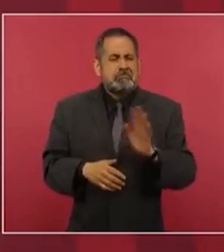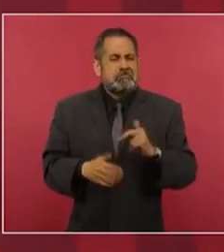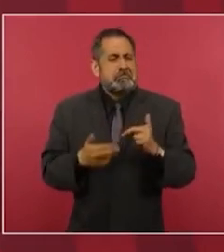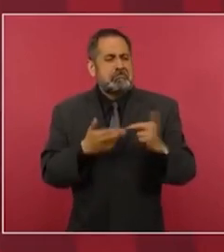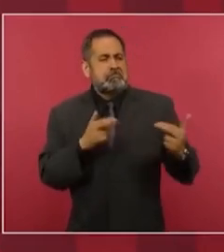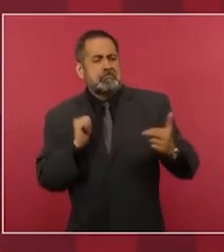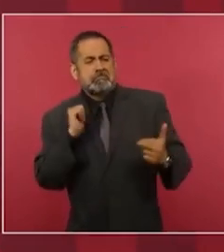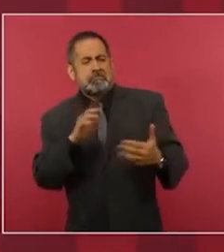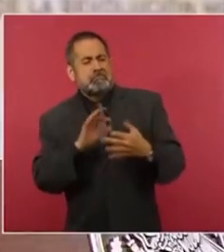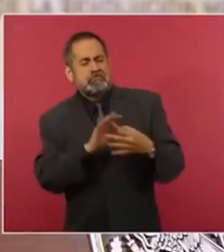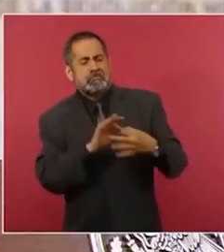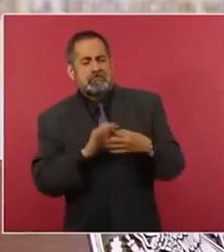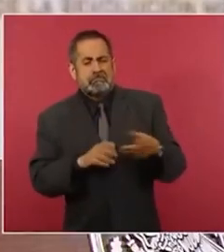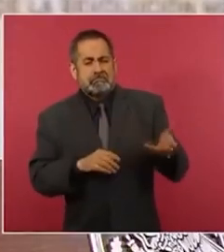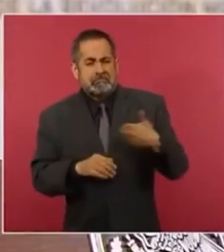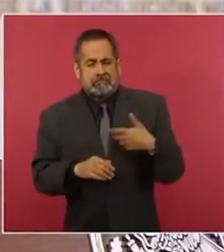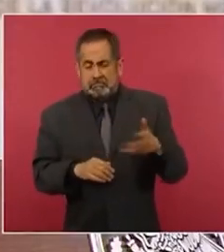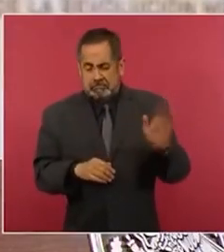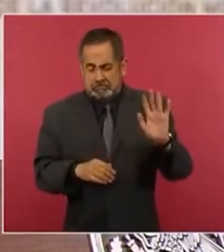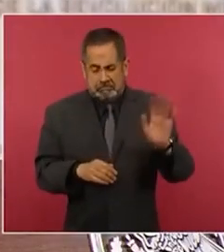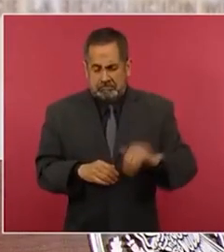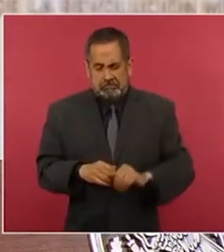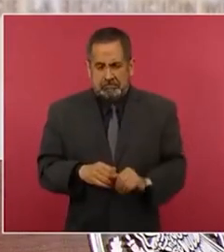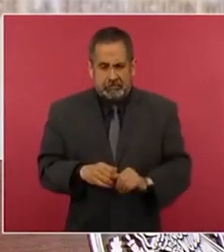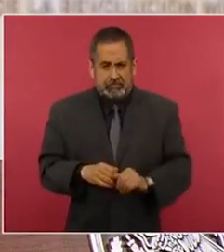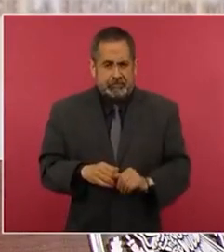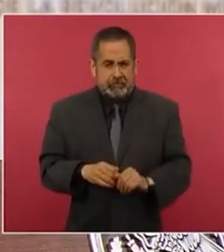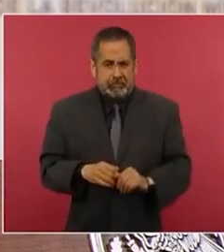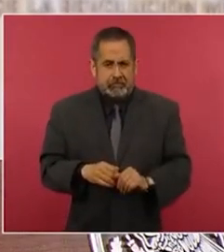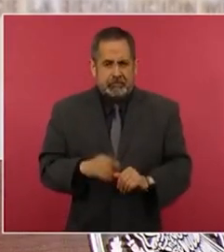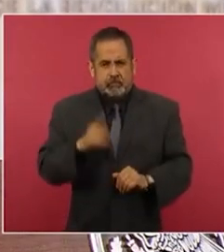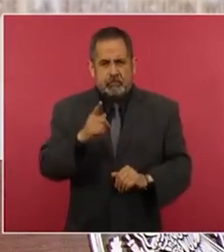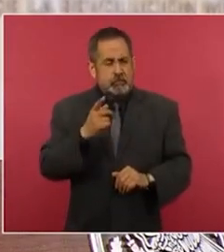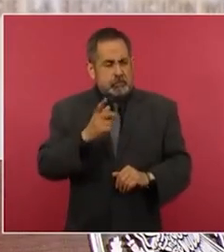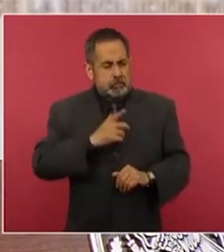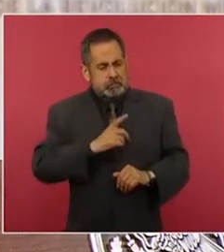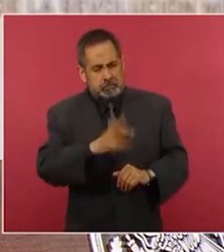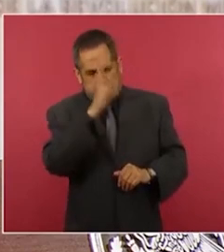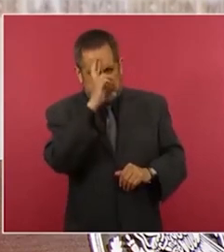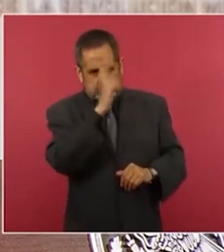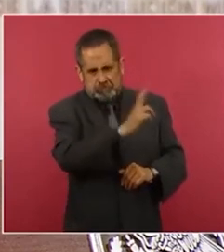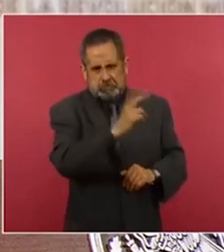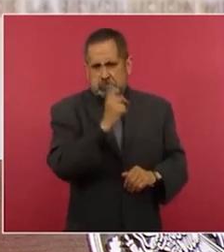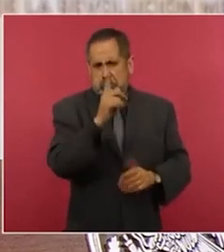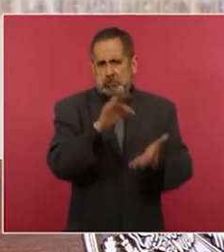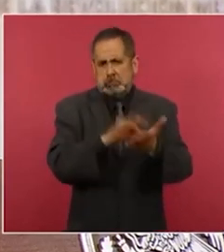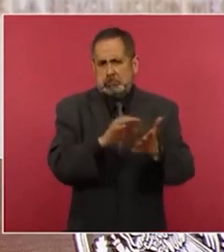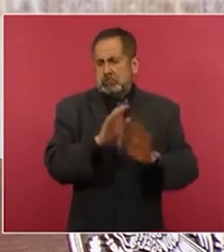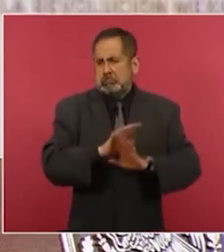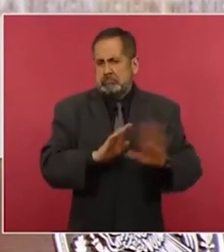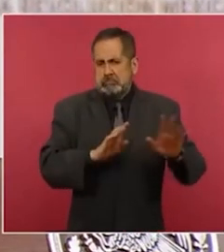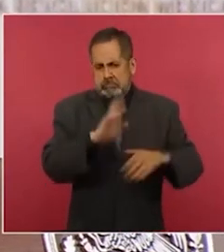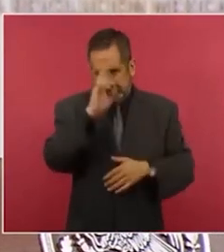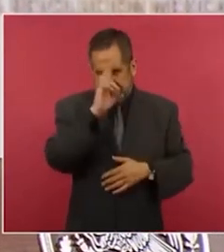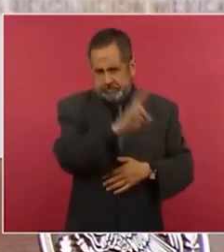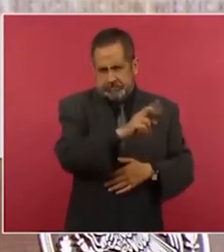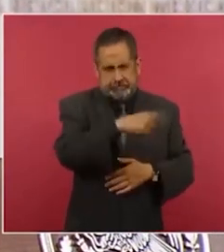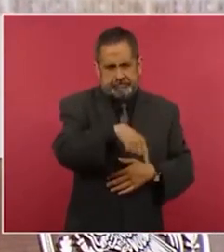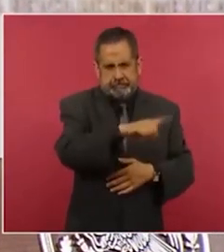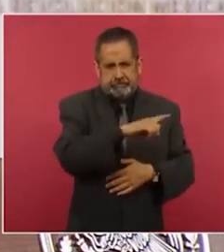más que de respeto con